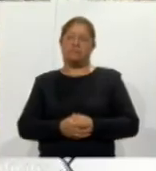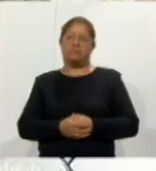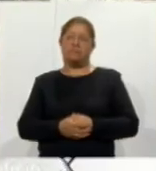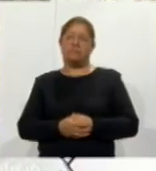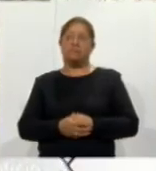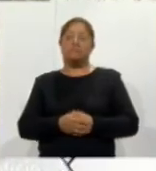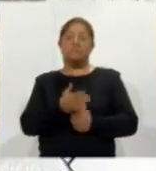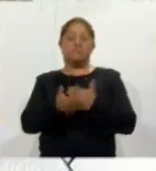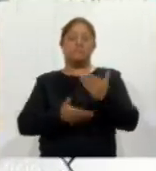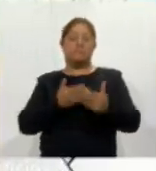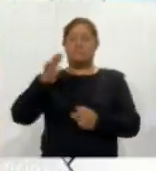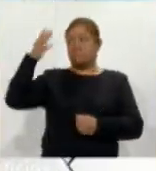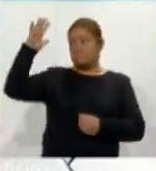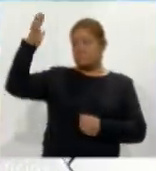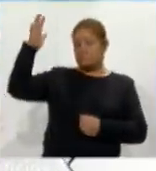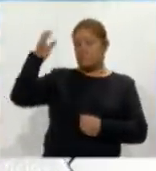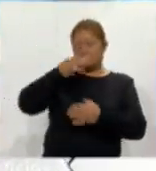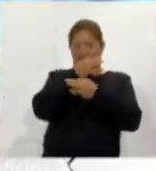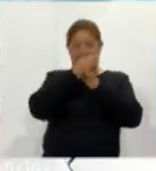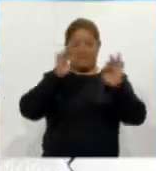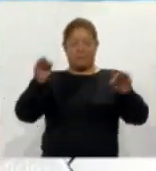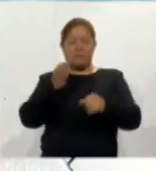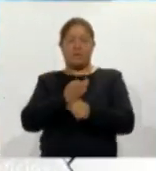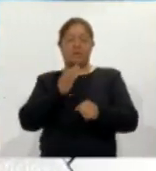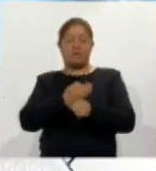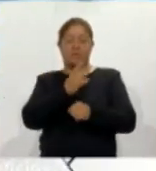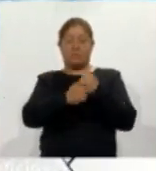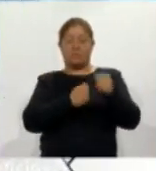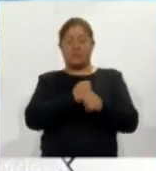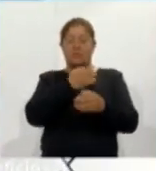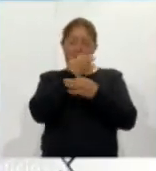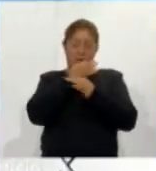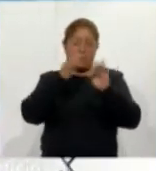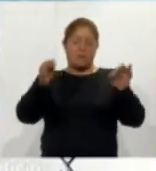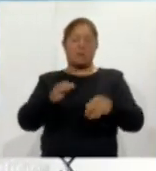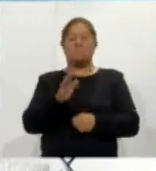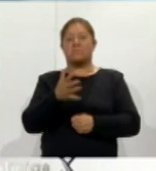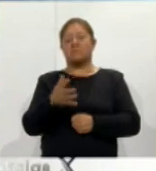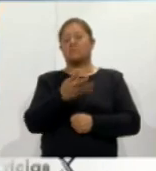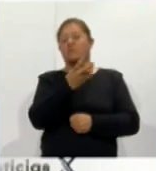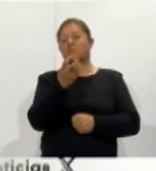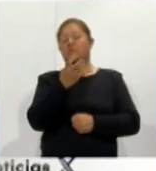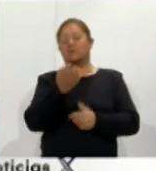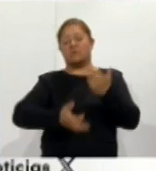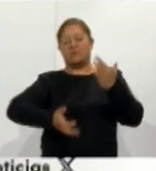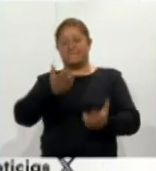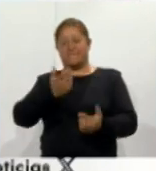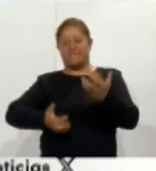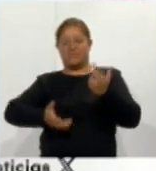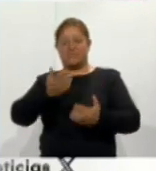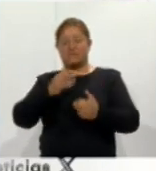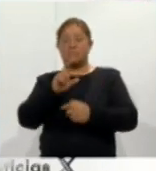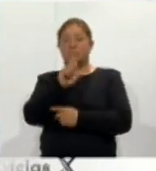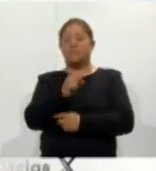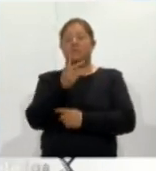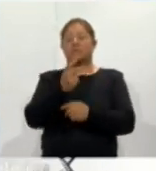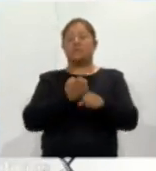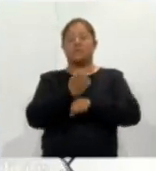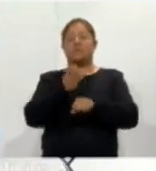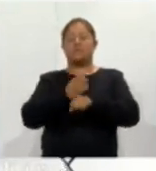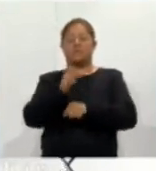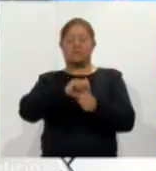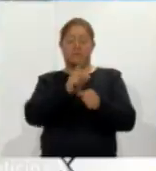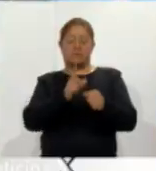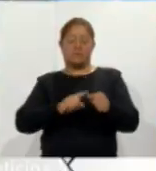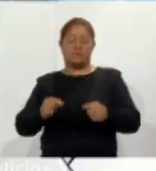El Servicio Meteorológico Nacional informó que en lo que va del año se han reportado alrededor de 400 incendios forestales en 22 estados de la